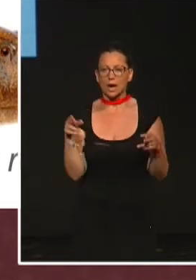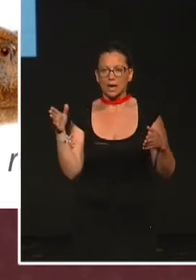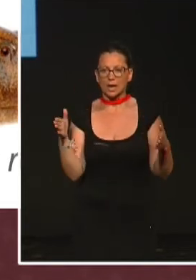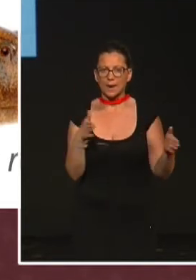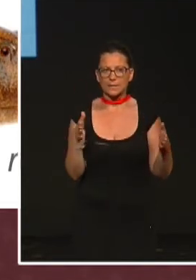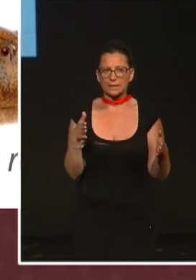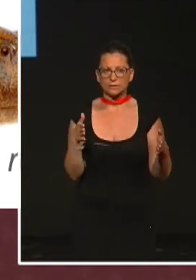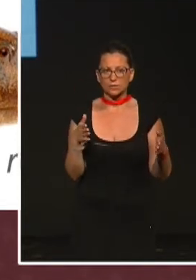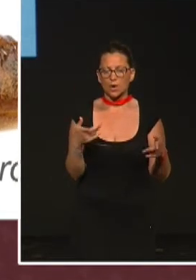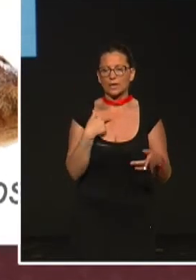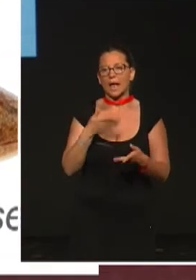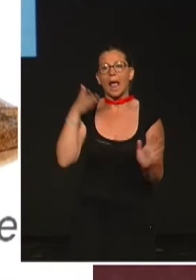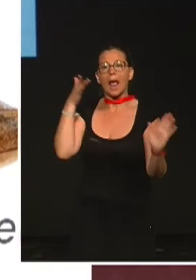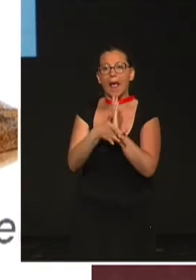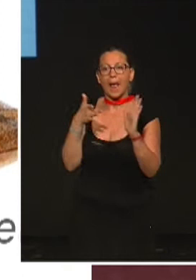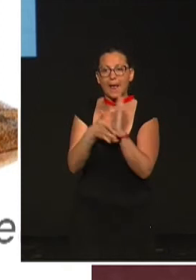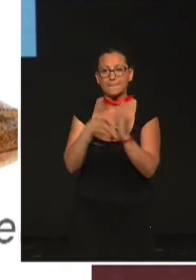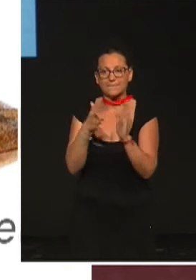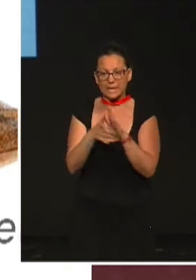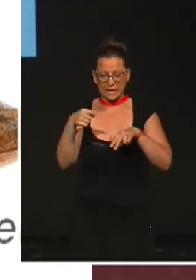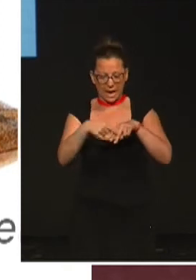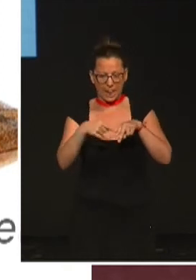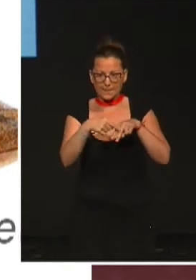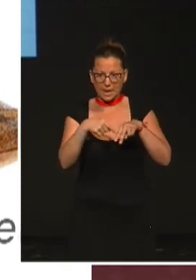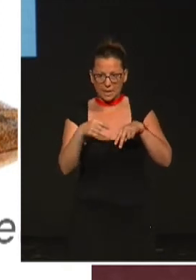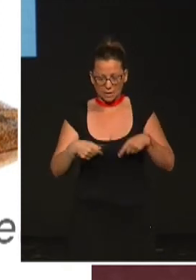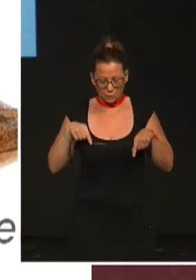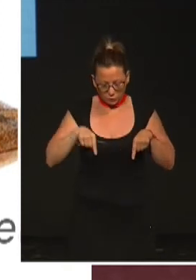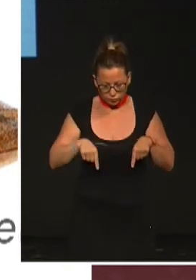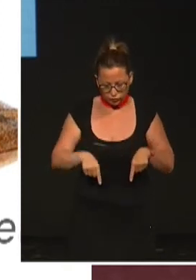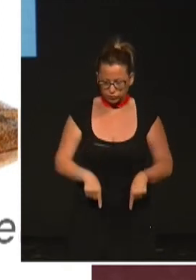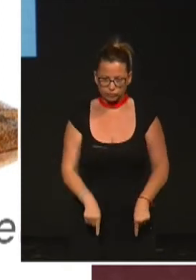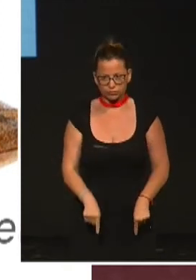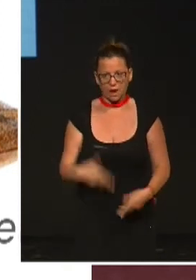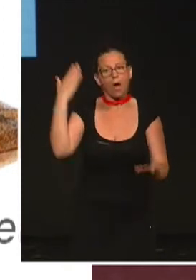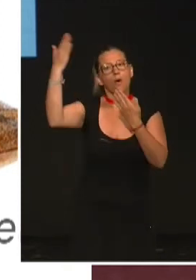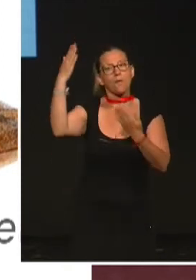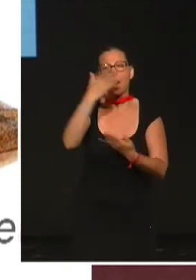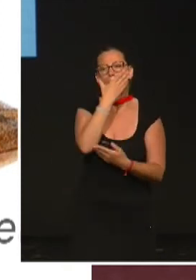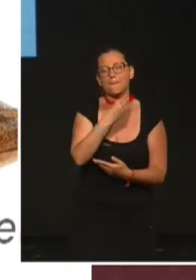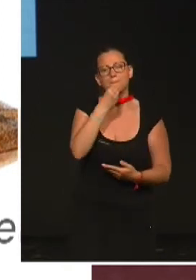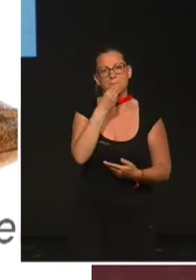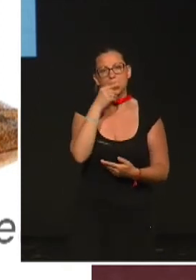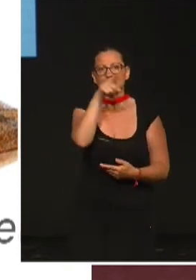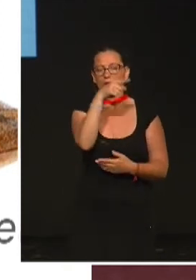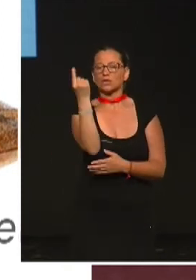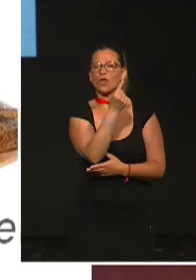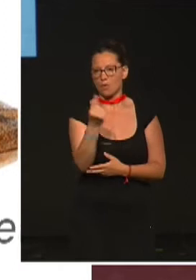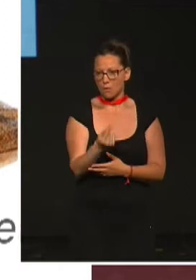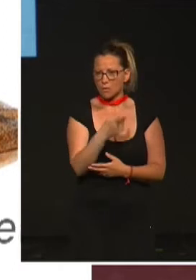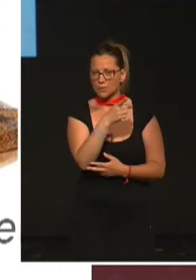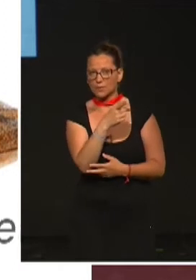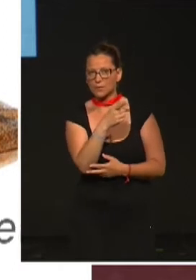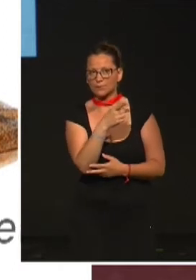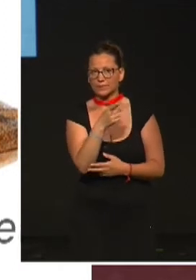de las patas de este pez, de cómo desarrolla las patas, creo que es un homenaje bastante bonito en estos dibujos animados a lo que representa